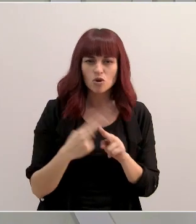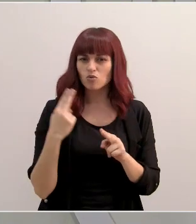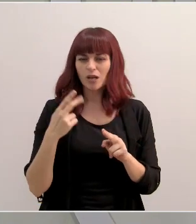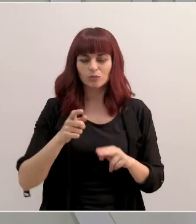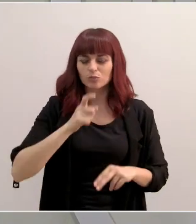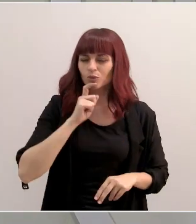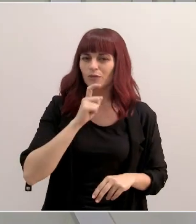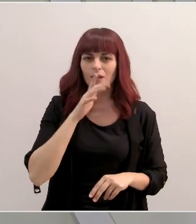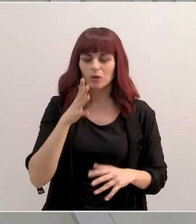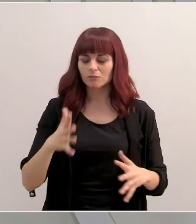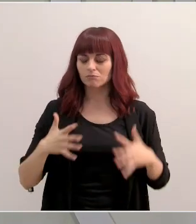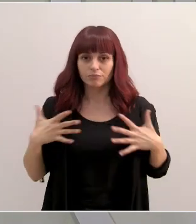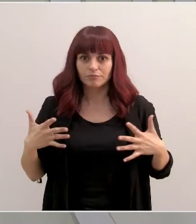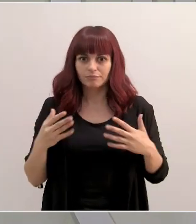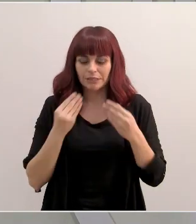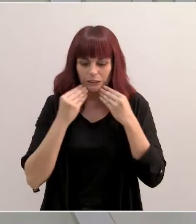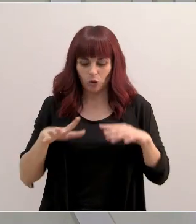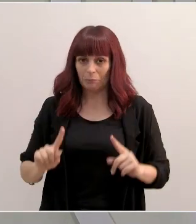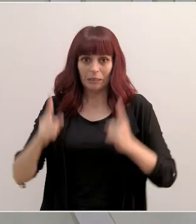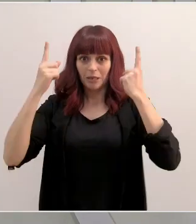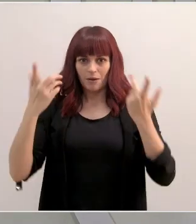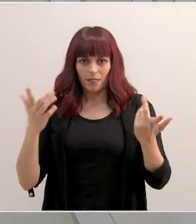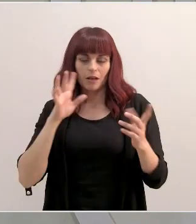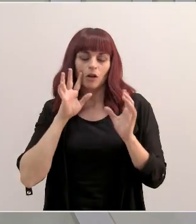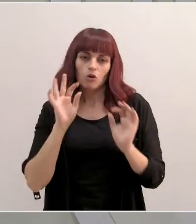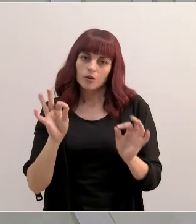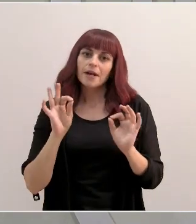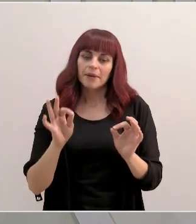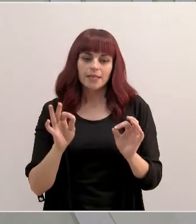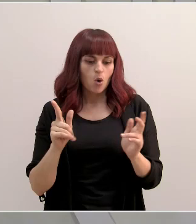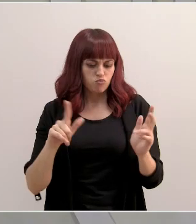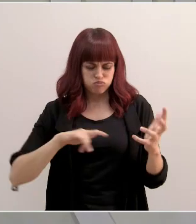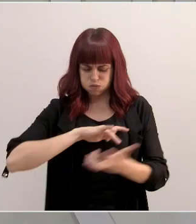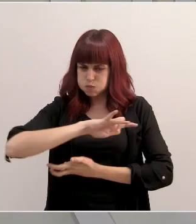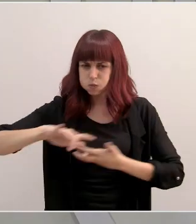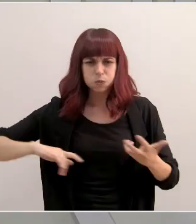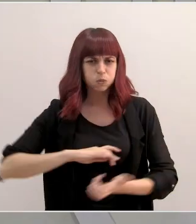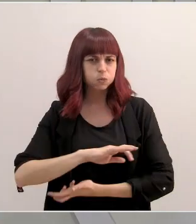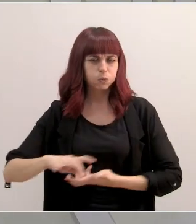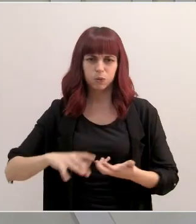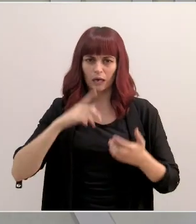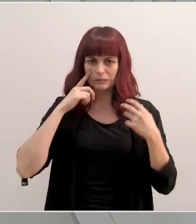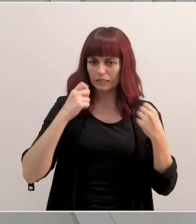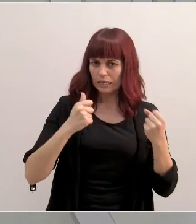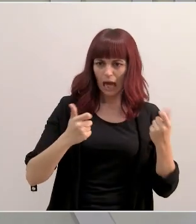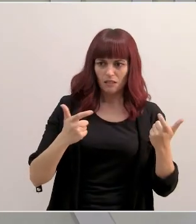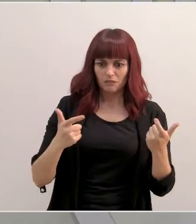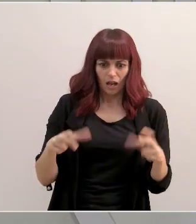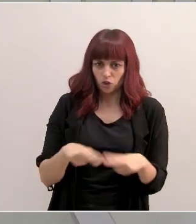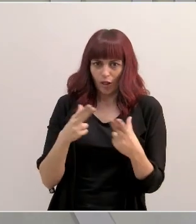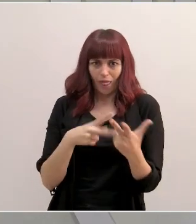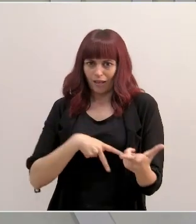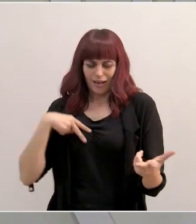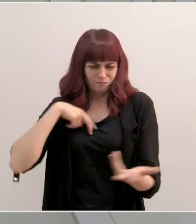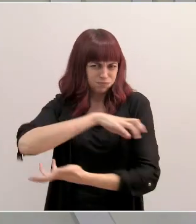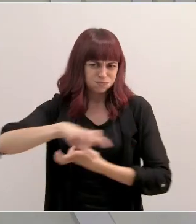porque fue algo inesperado, histórico, y que eso, lógicamente, hizo revolucionar a la sanidad y a toda la sociedad. Ya,